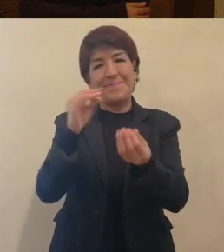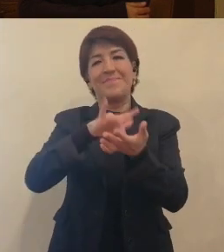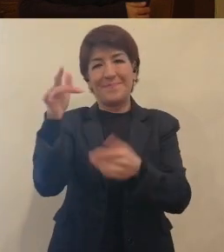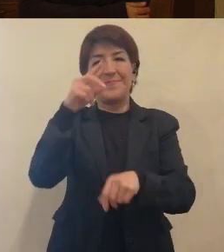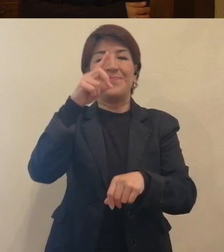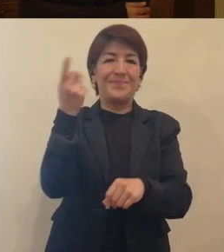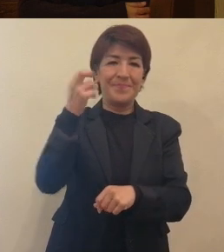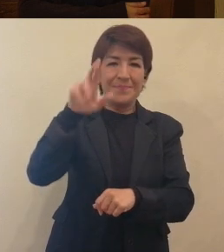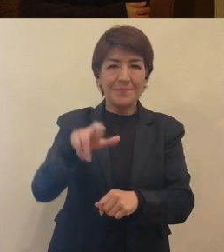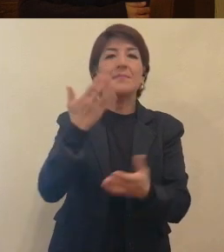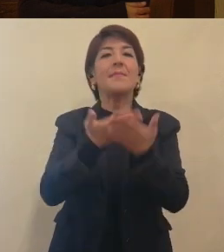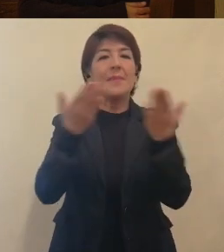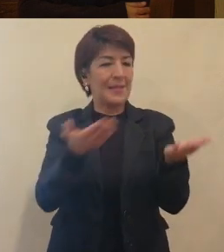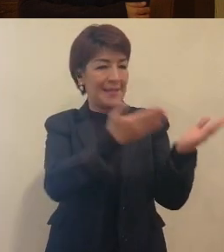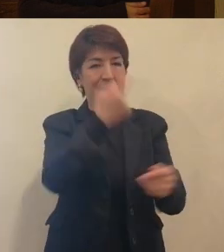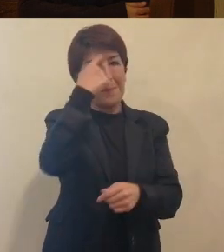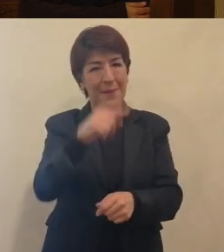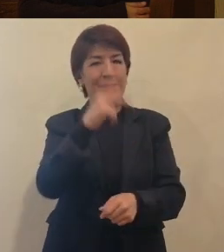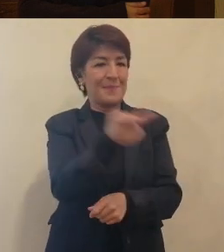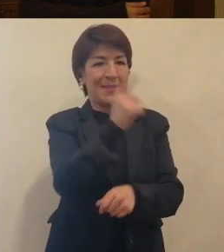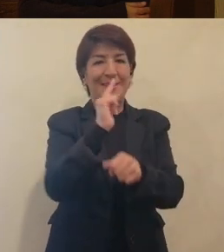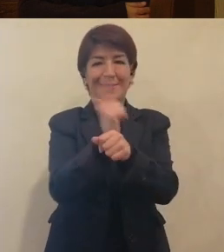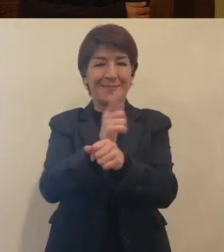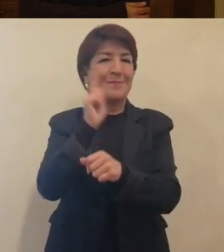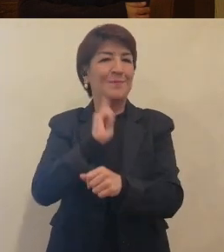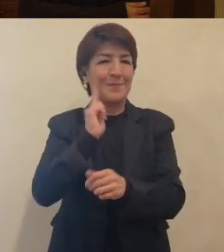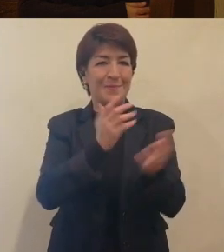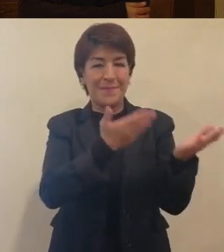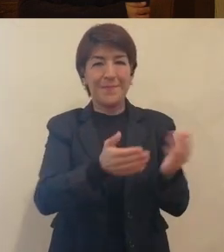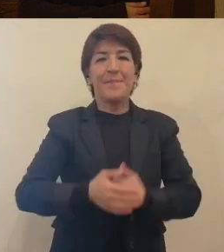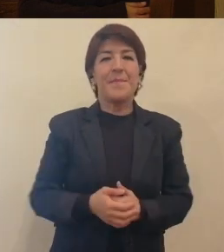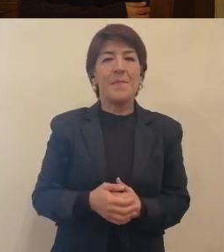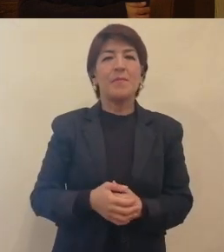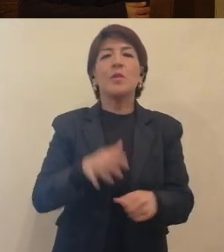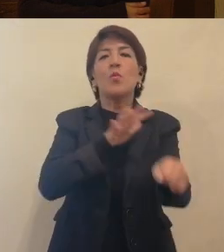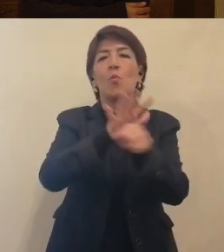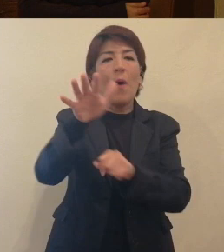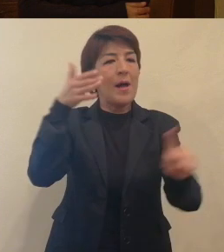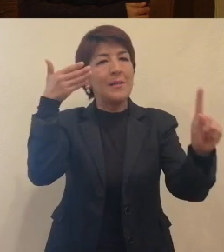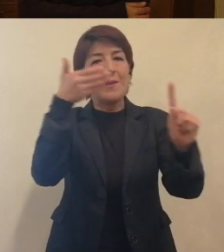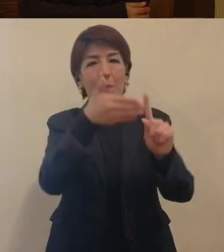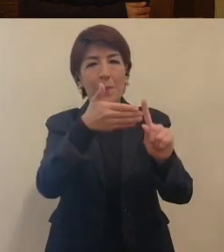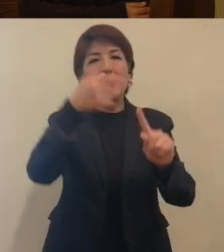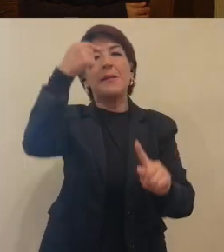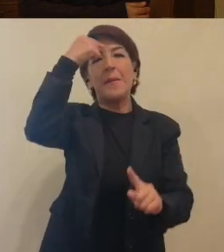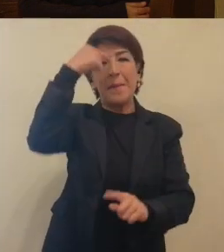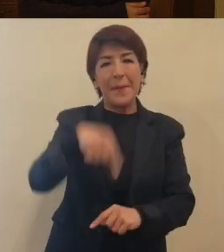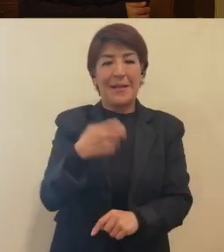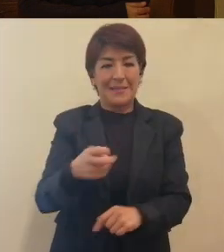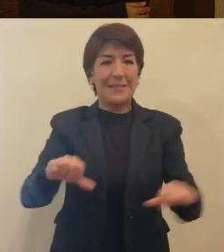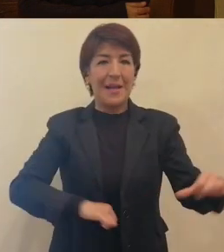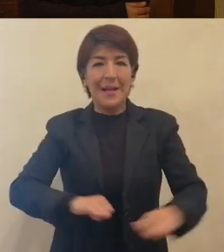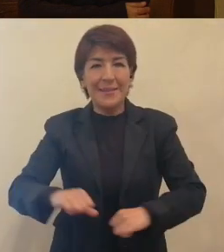Muchas gracias, doctor. Bueno, ahora la pregunta sería para las estudiadas. ¿Cuál sería el objetivo de